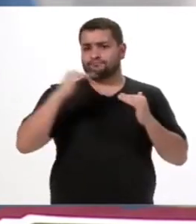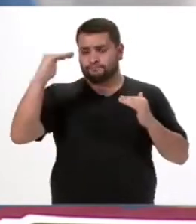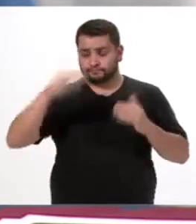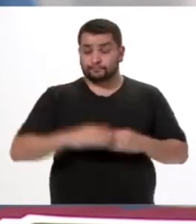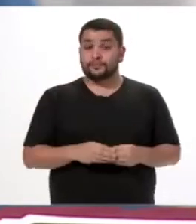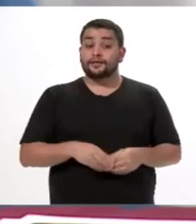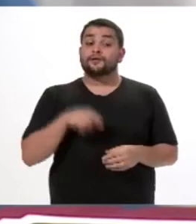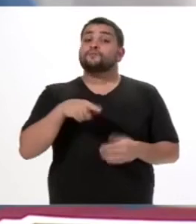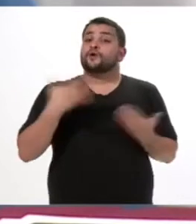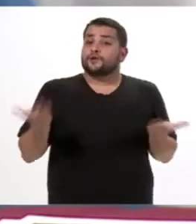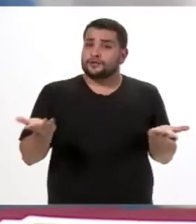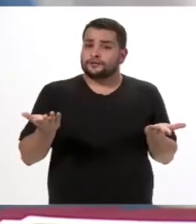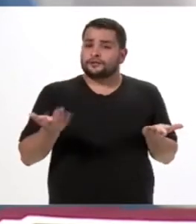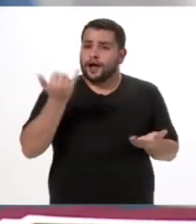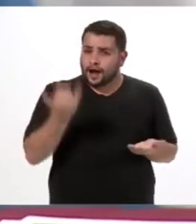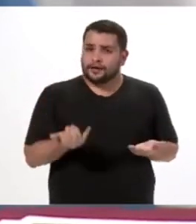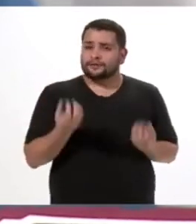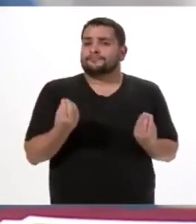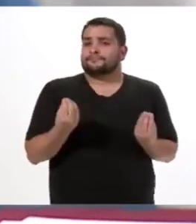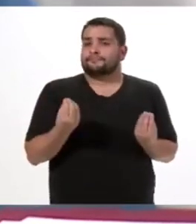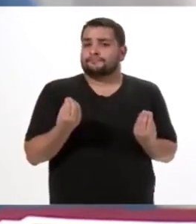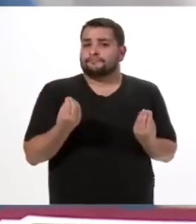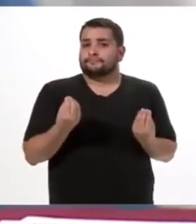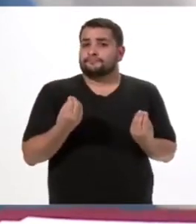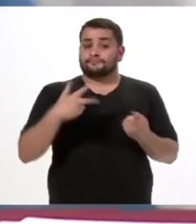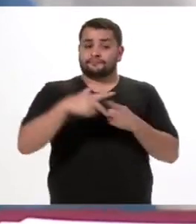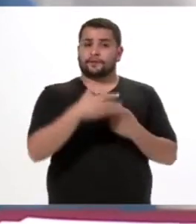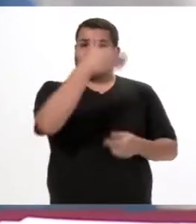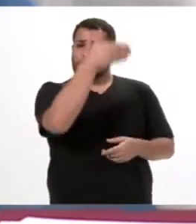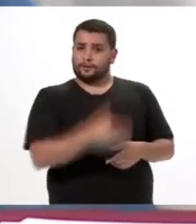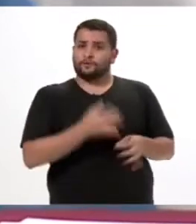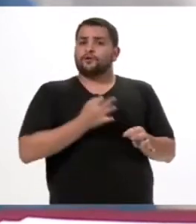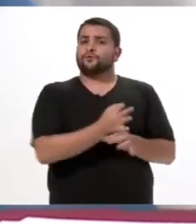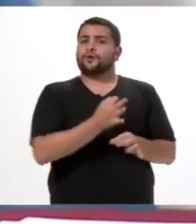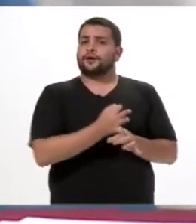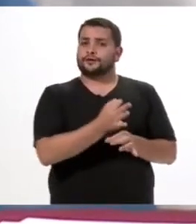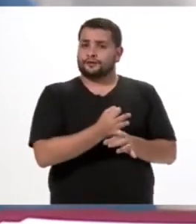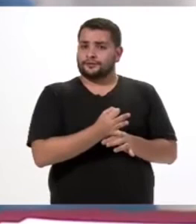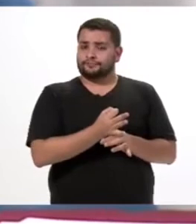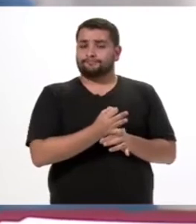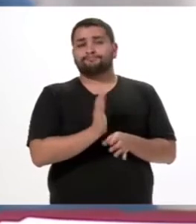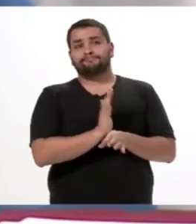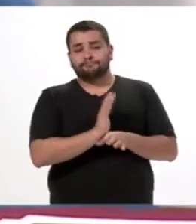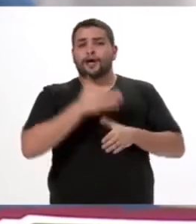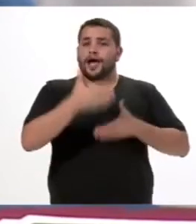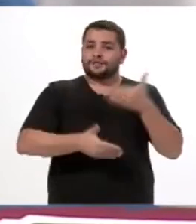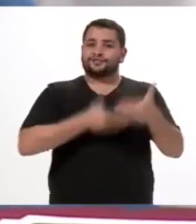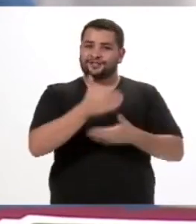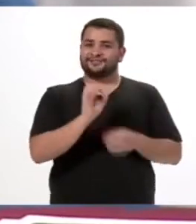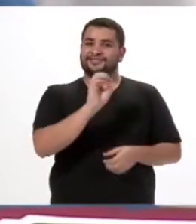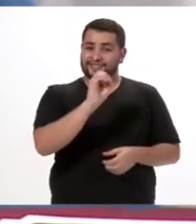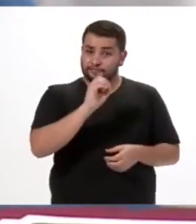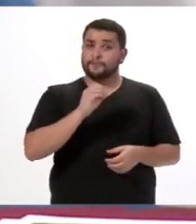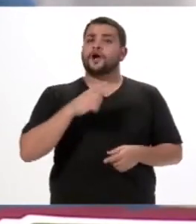Para eso contamos con la herramienta de la plataforma educativa, que en una línea de acción que se llama